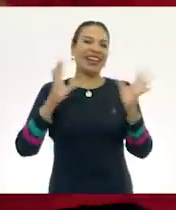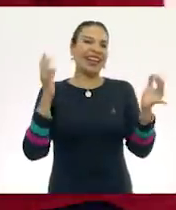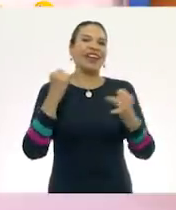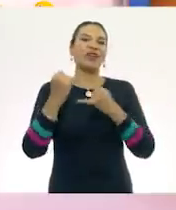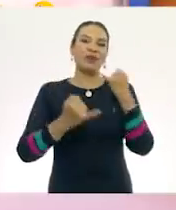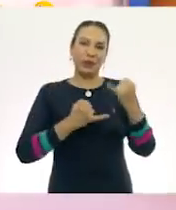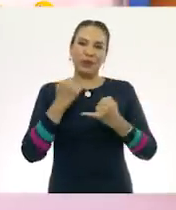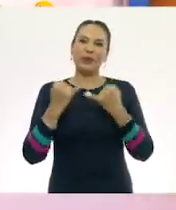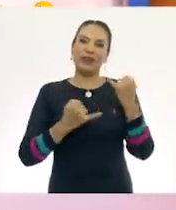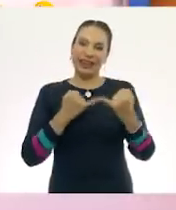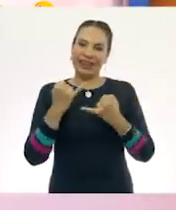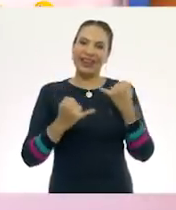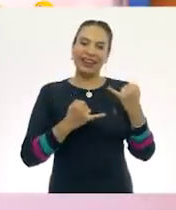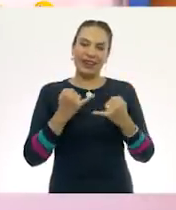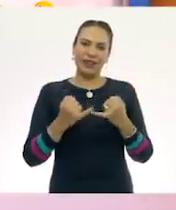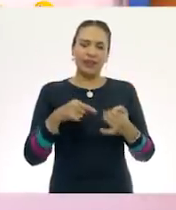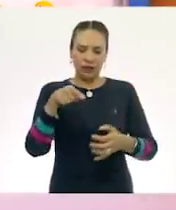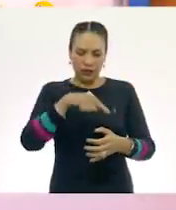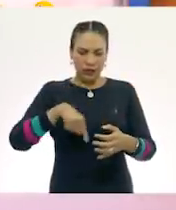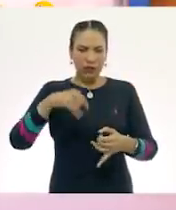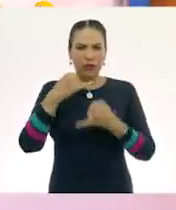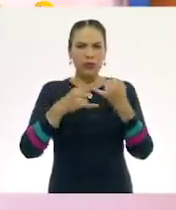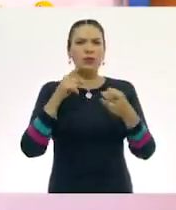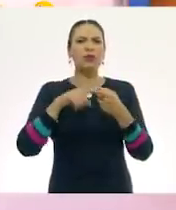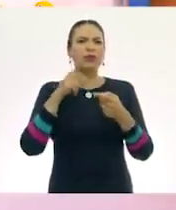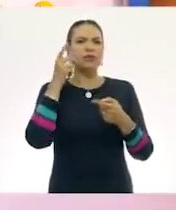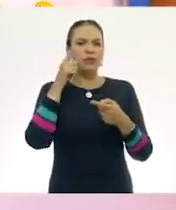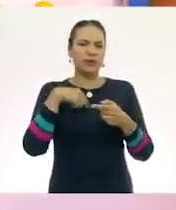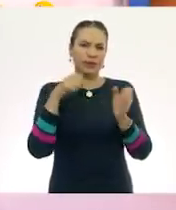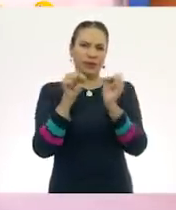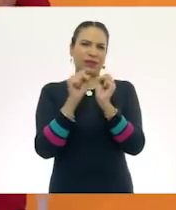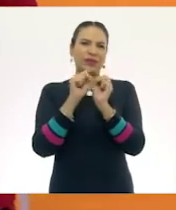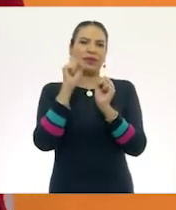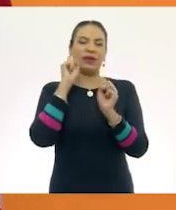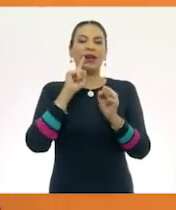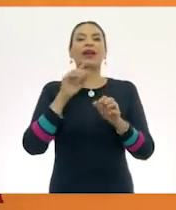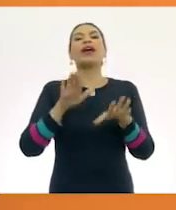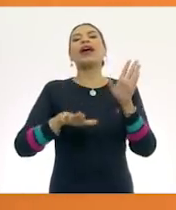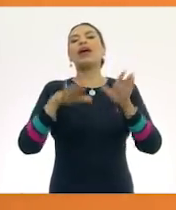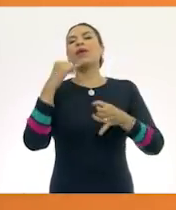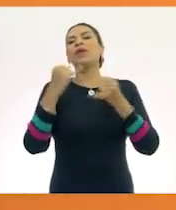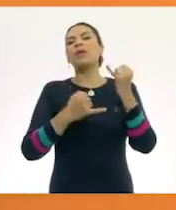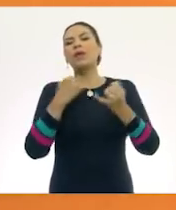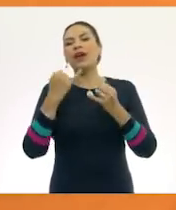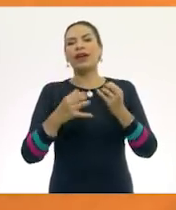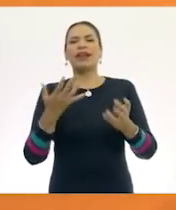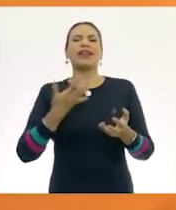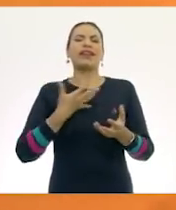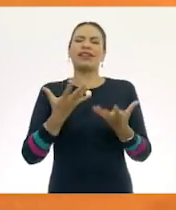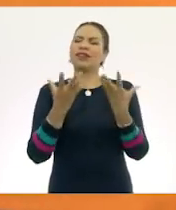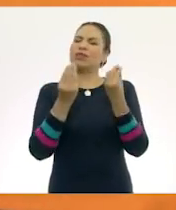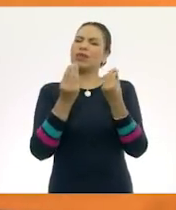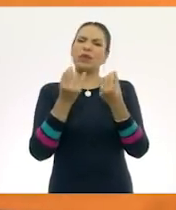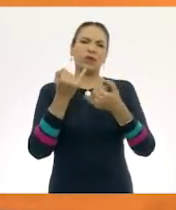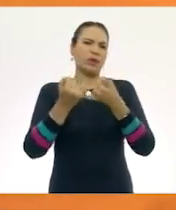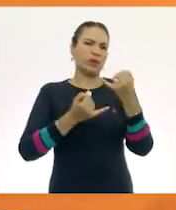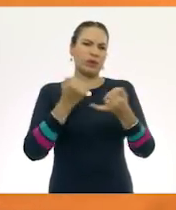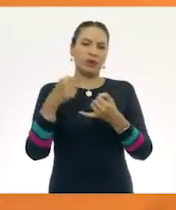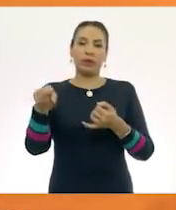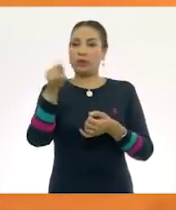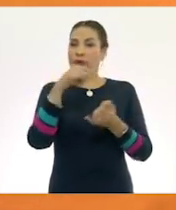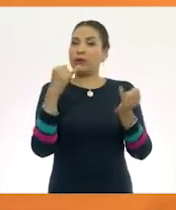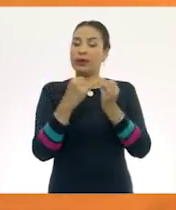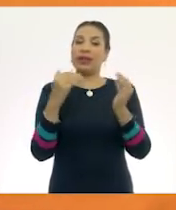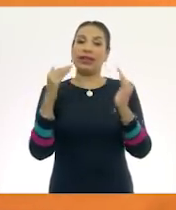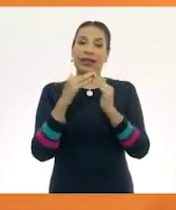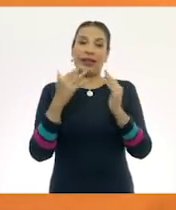juguetes. Bueno, estos juguetes le pertenecen a mi sobrina y son con los que regularmente juega. Tiene muchos más. Como yo sé que ustedes